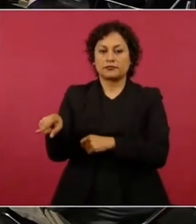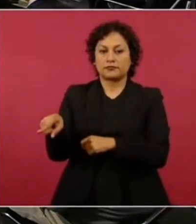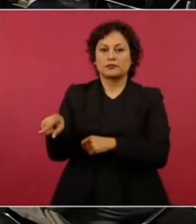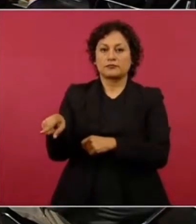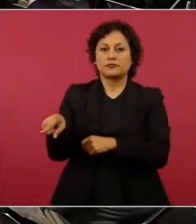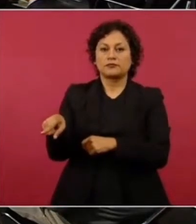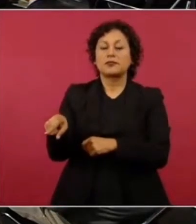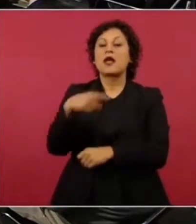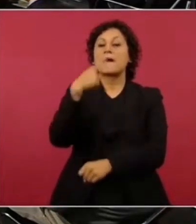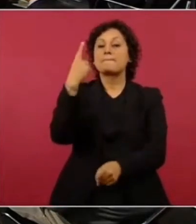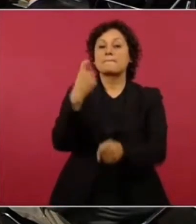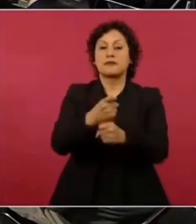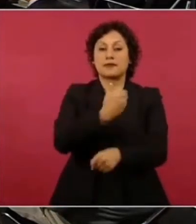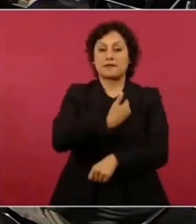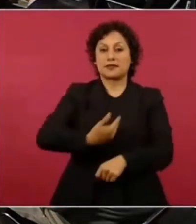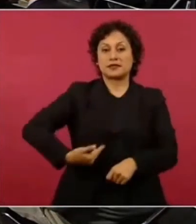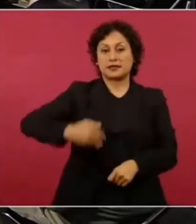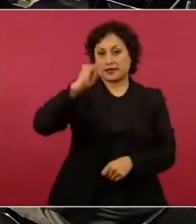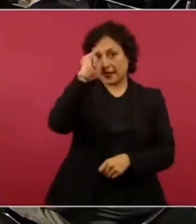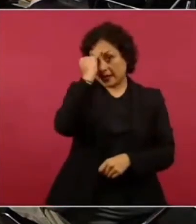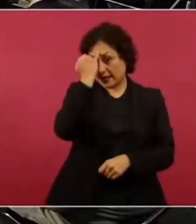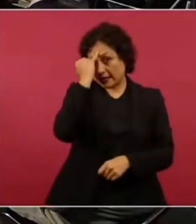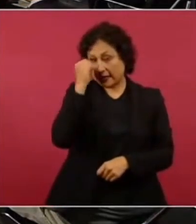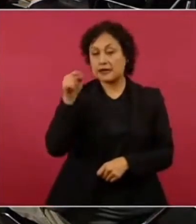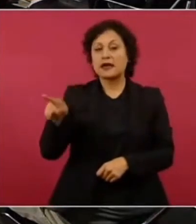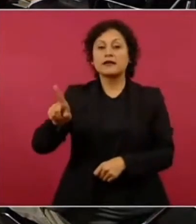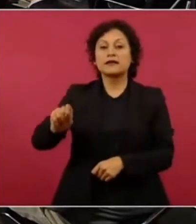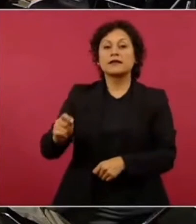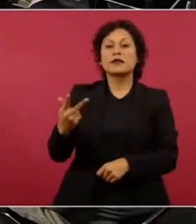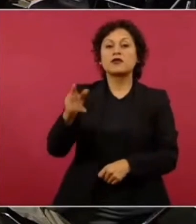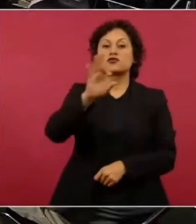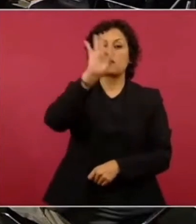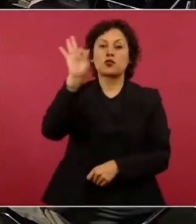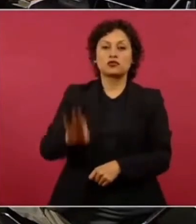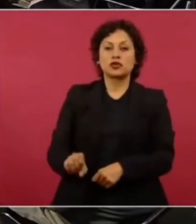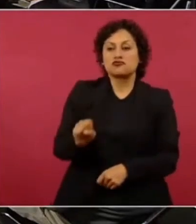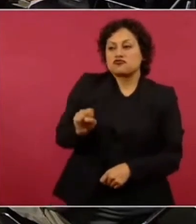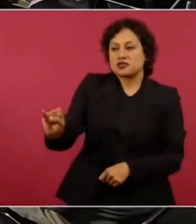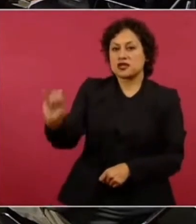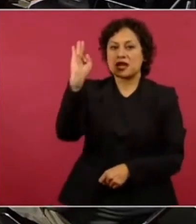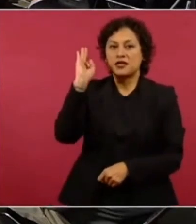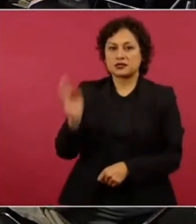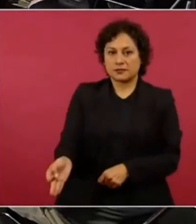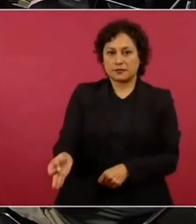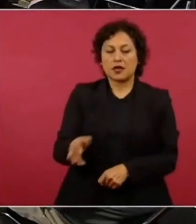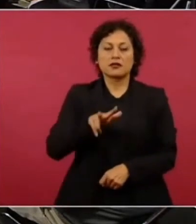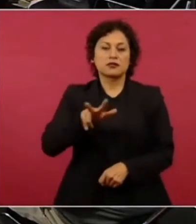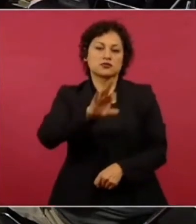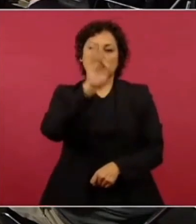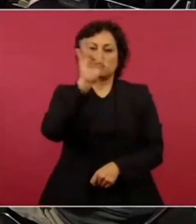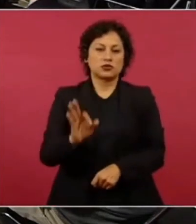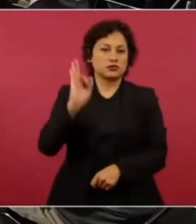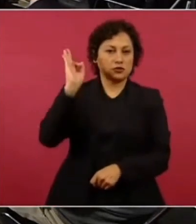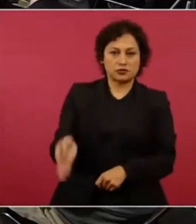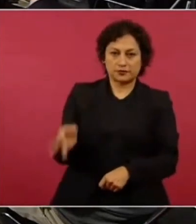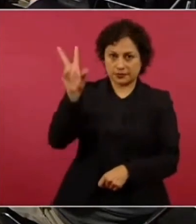primer ministro de la india tiene 78% de aprobación frente a 18% de desaprobación